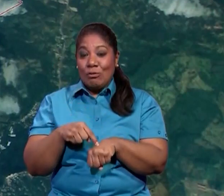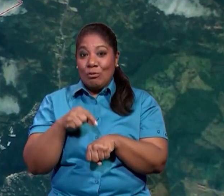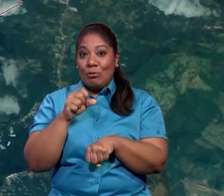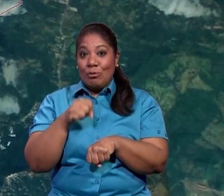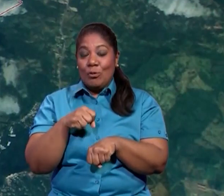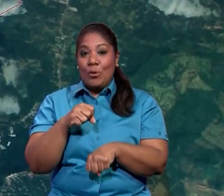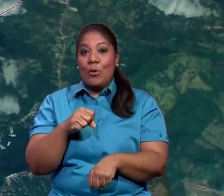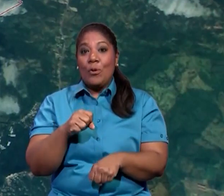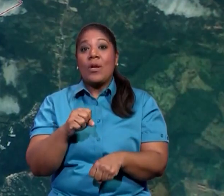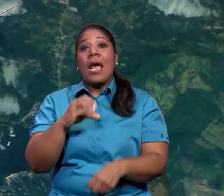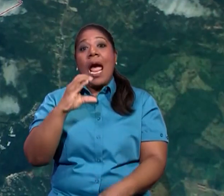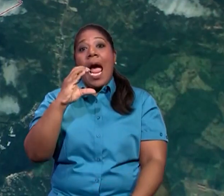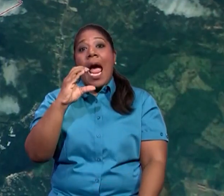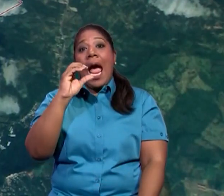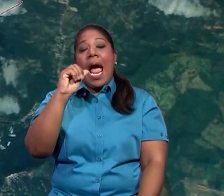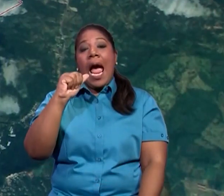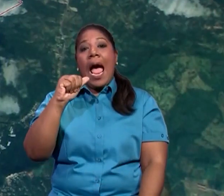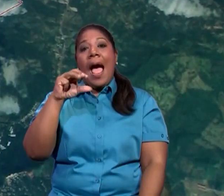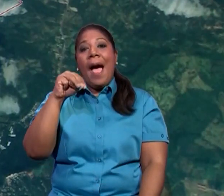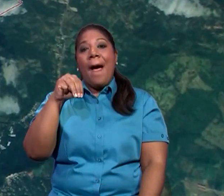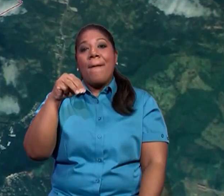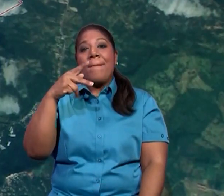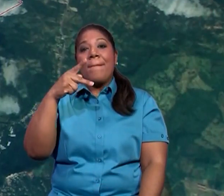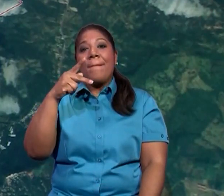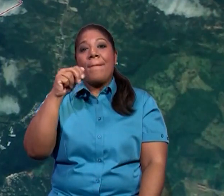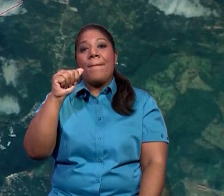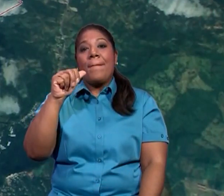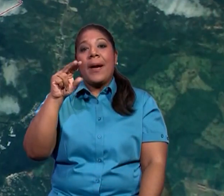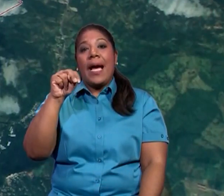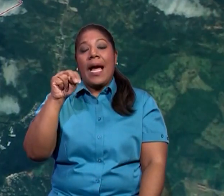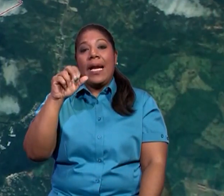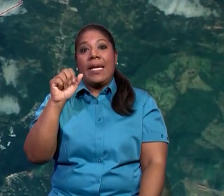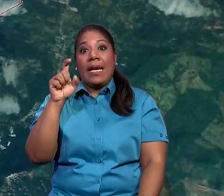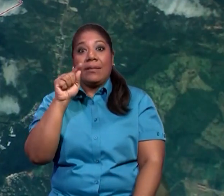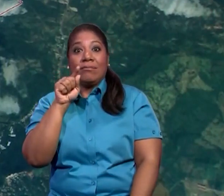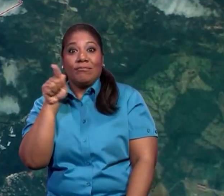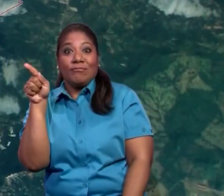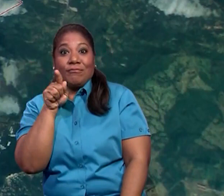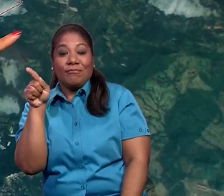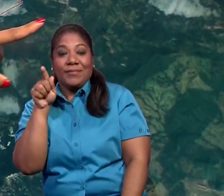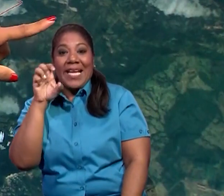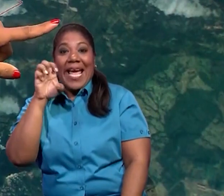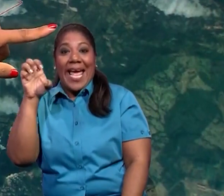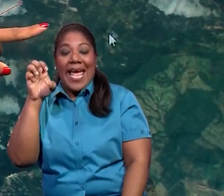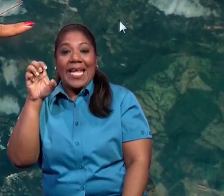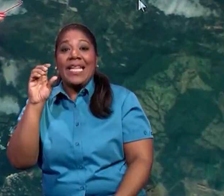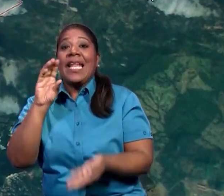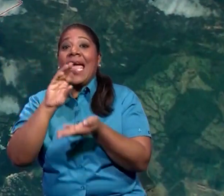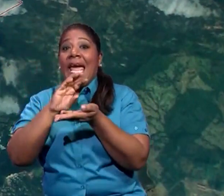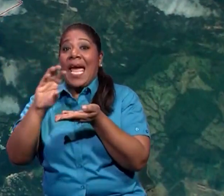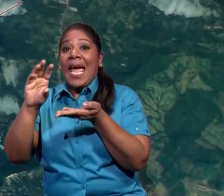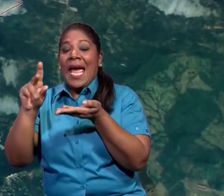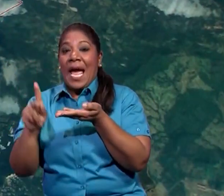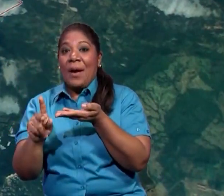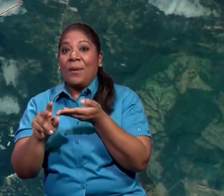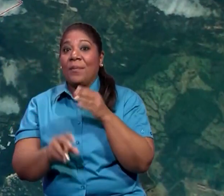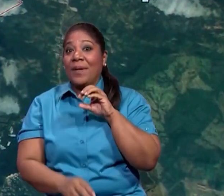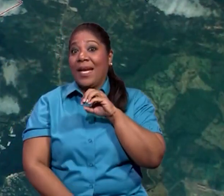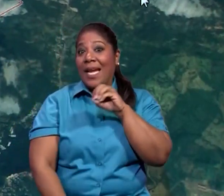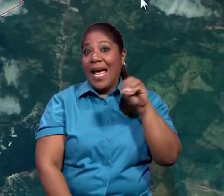campana. Al este tenemos capira. Y al